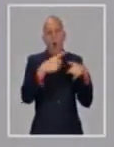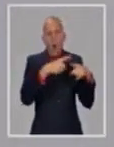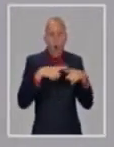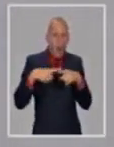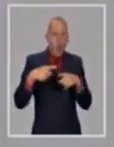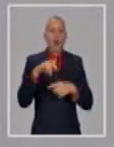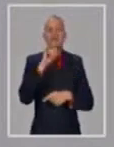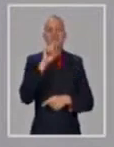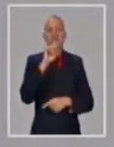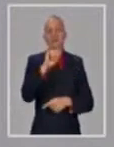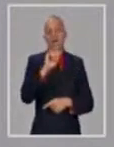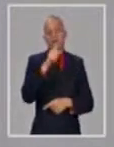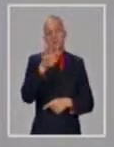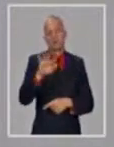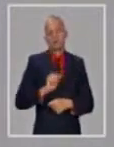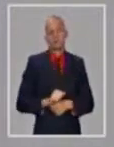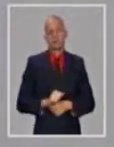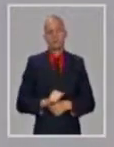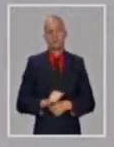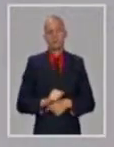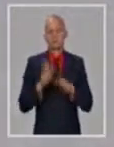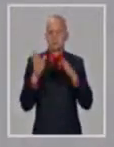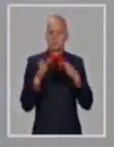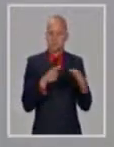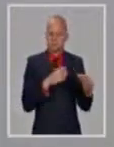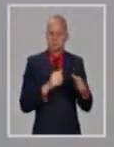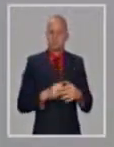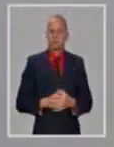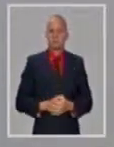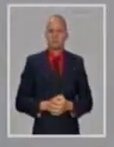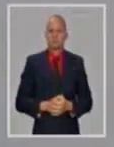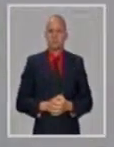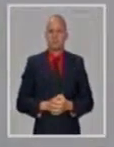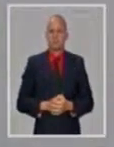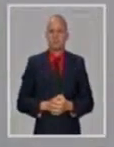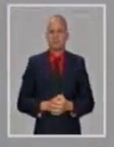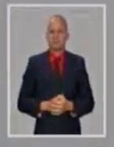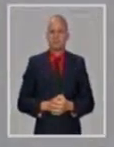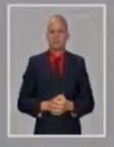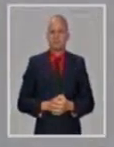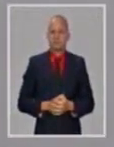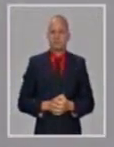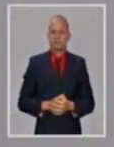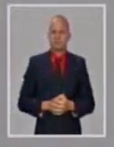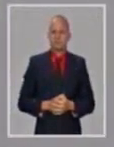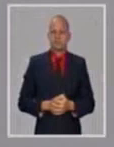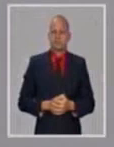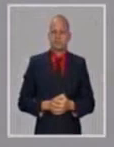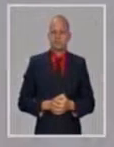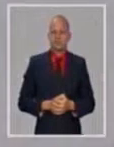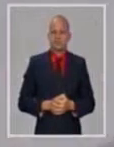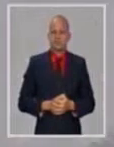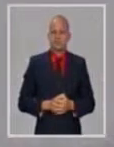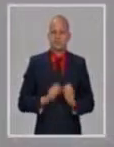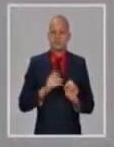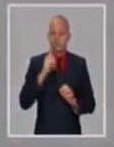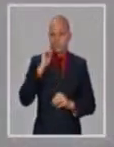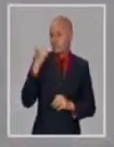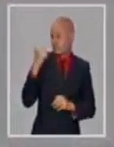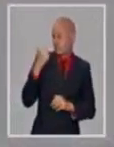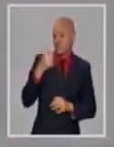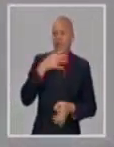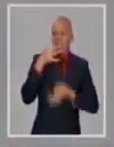variante que ha estado circulando. En esta otra gráfica, que se refiere a la variante sudafricana,